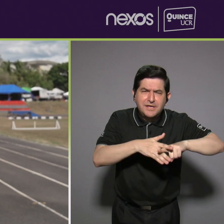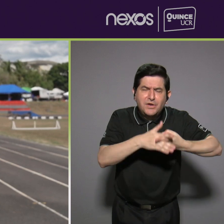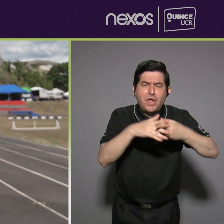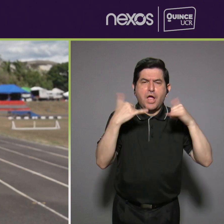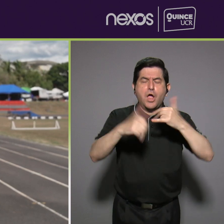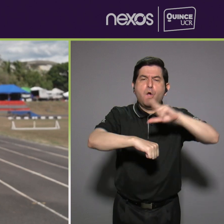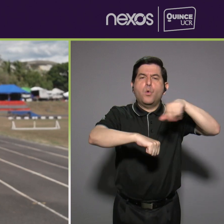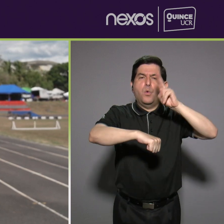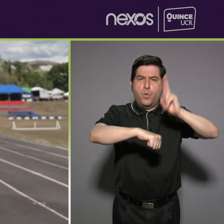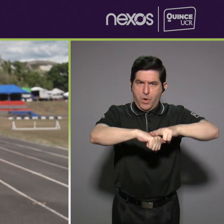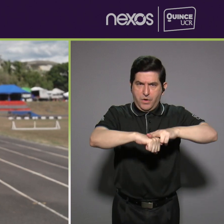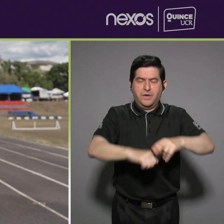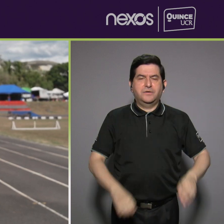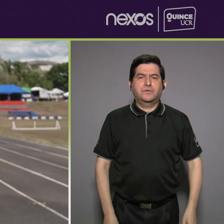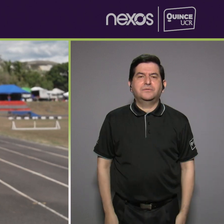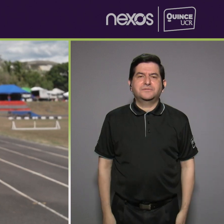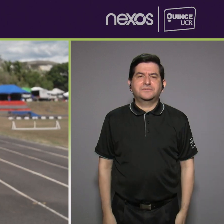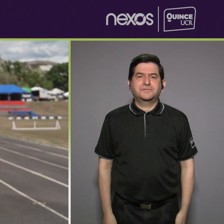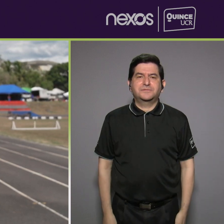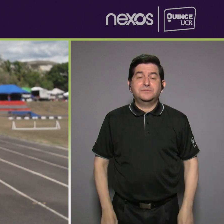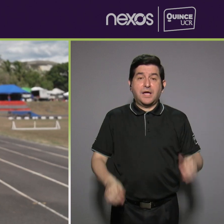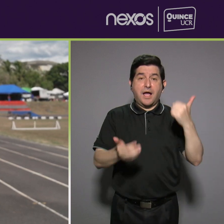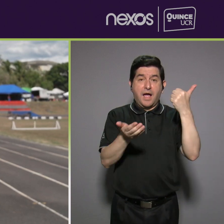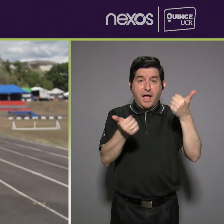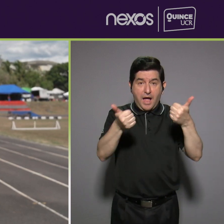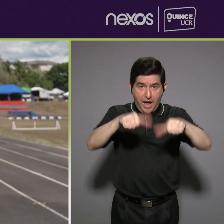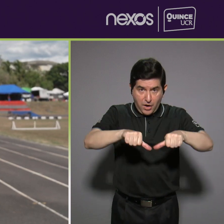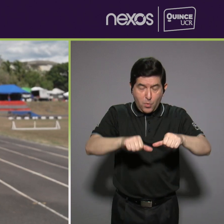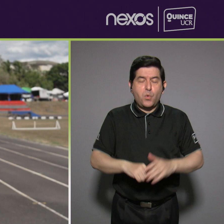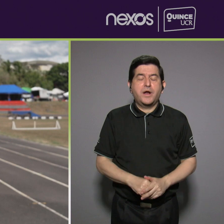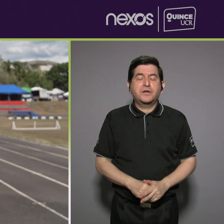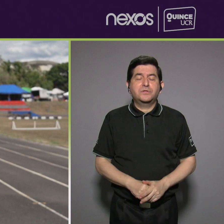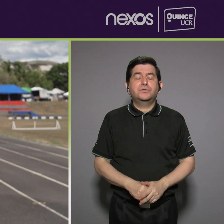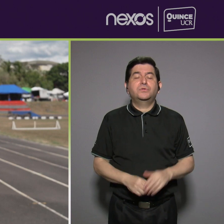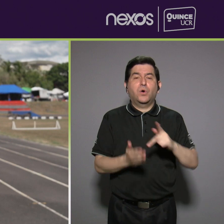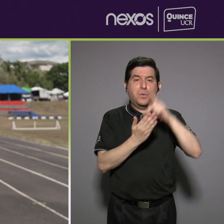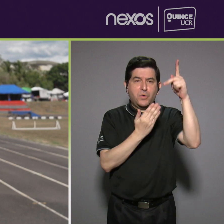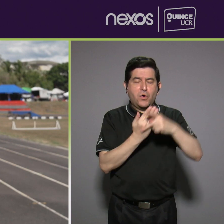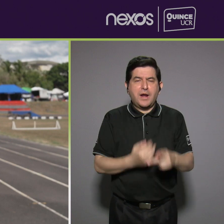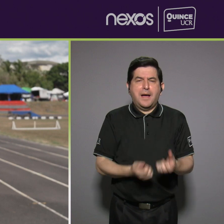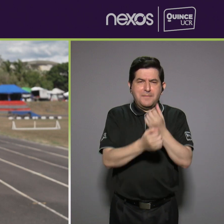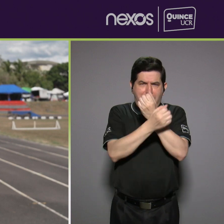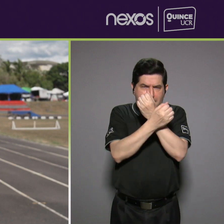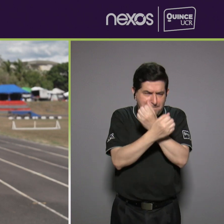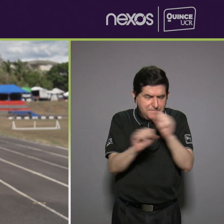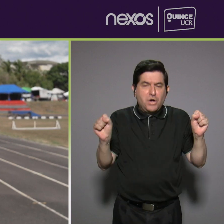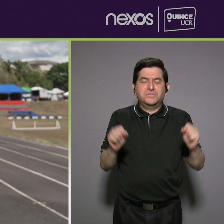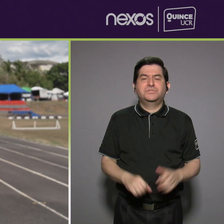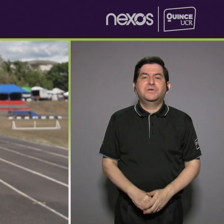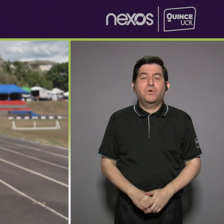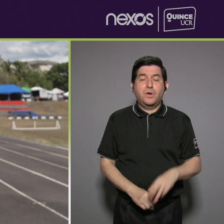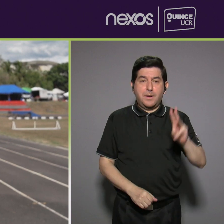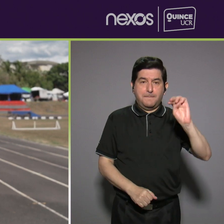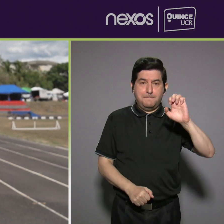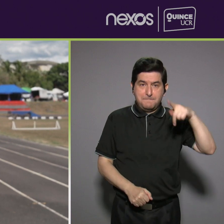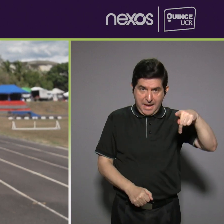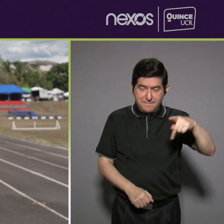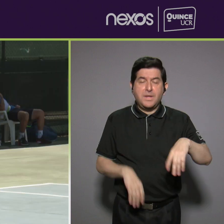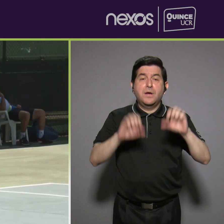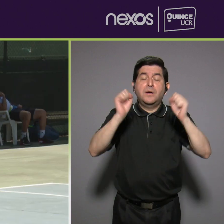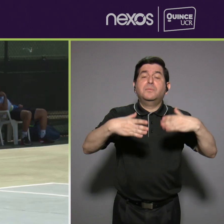Nacionales. Tenemos un convenio, el programa Impossible, con el MEP, que es un convenio para poder